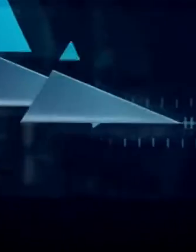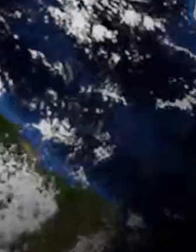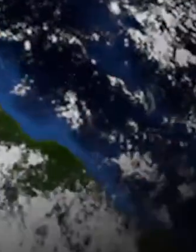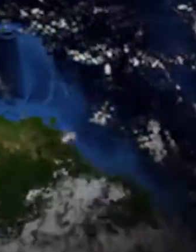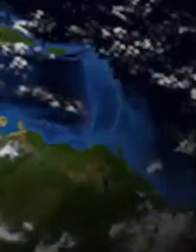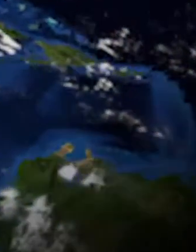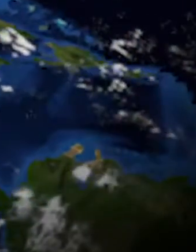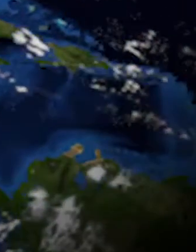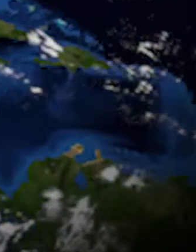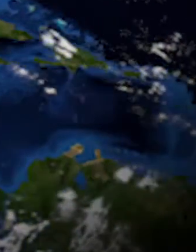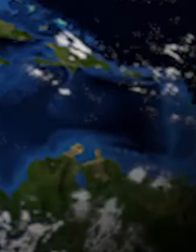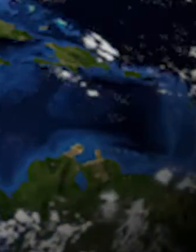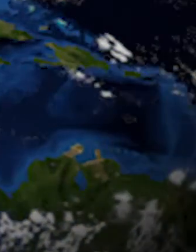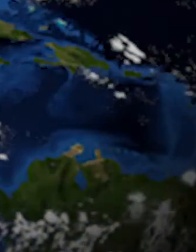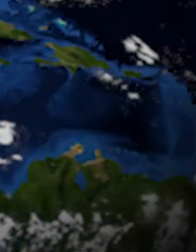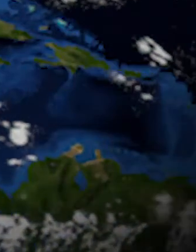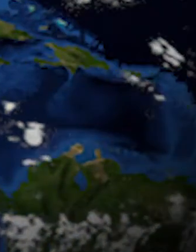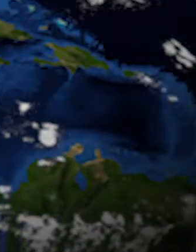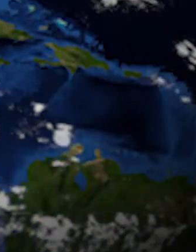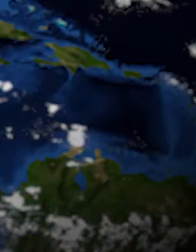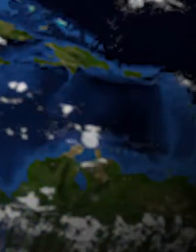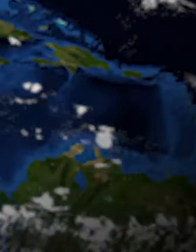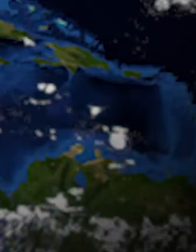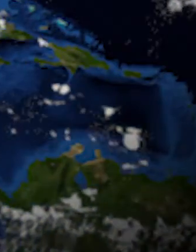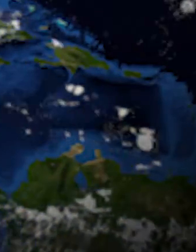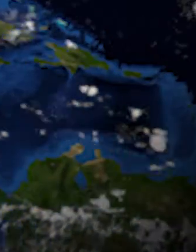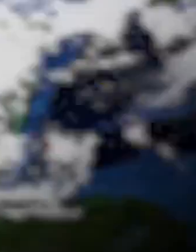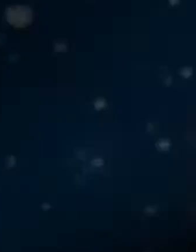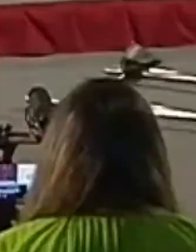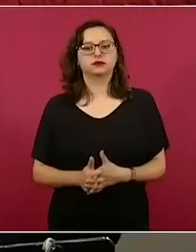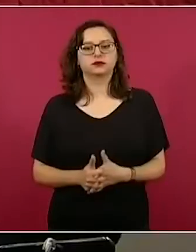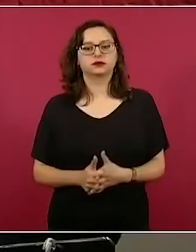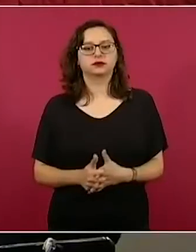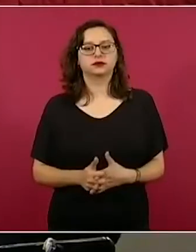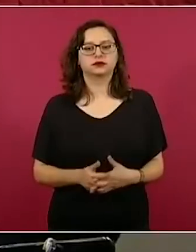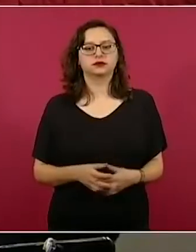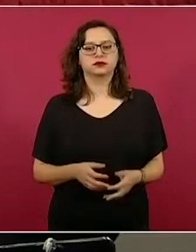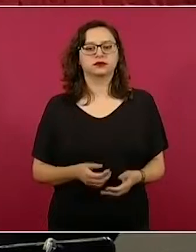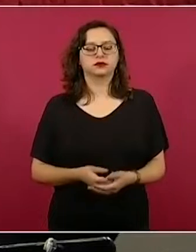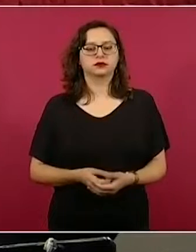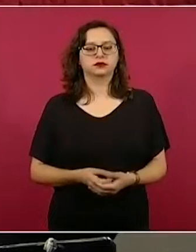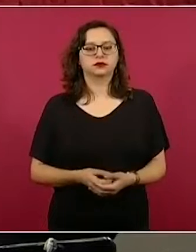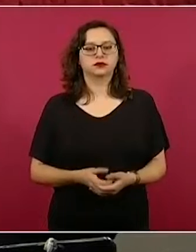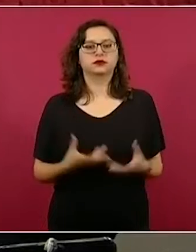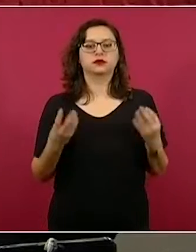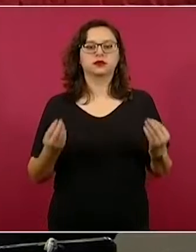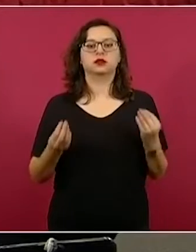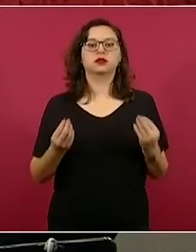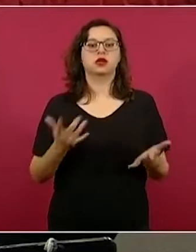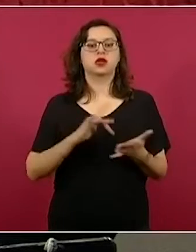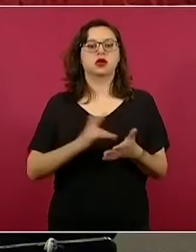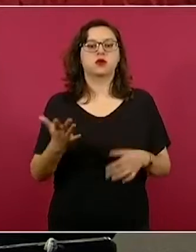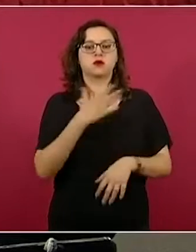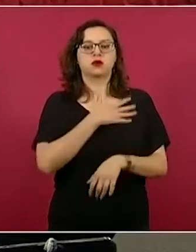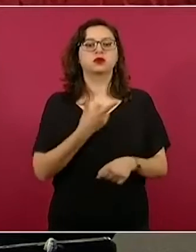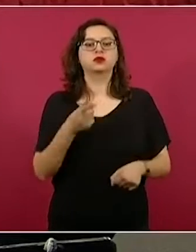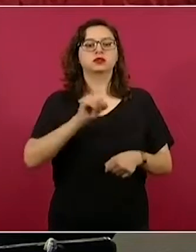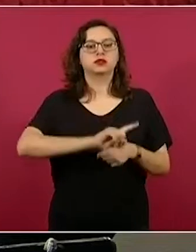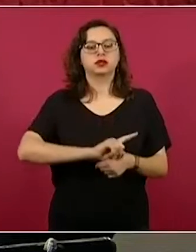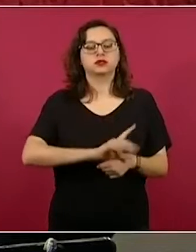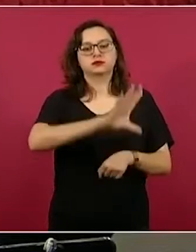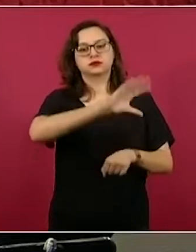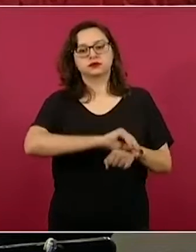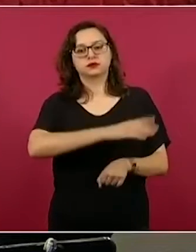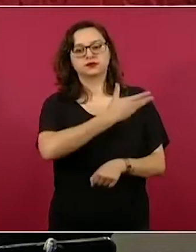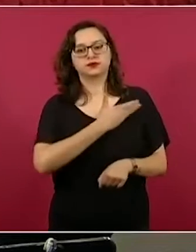En Ciudad de México, un estudio desnudó la realidad del IMSS. El director del Instituto Mexicano del Seguro Social, Zoe Robledo,